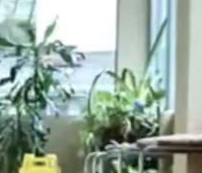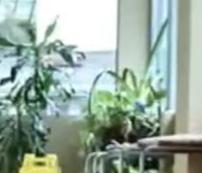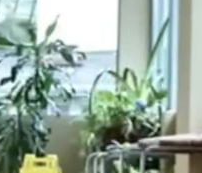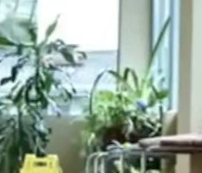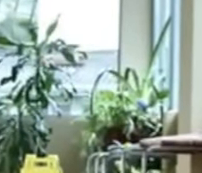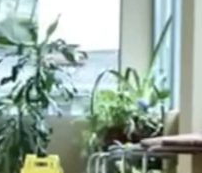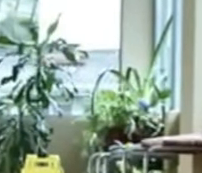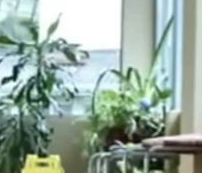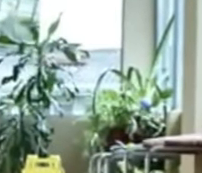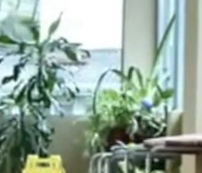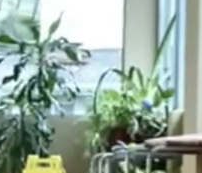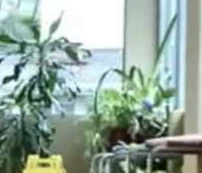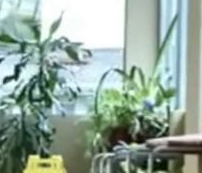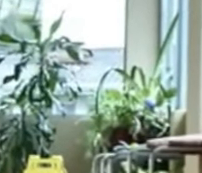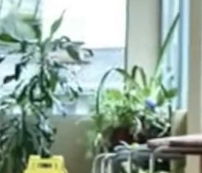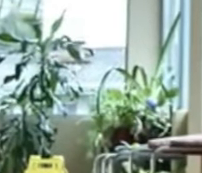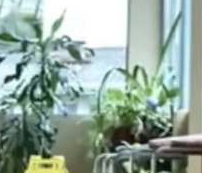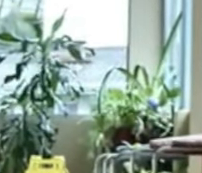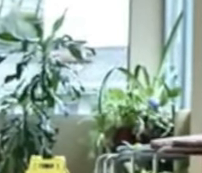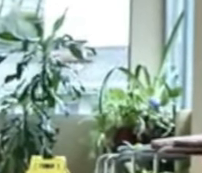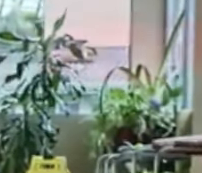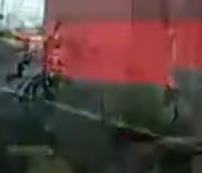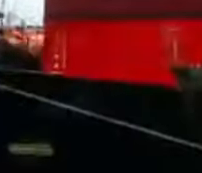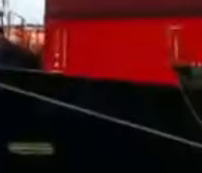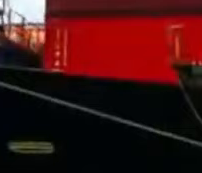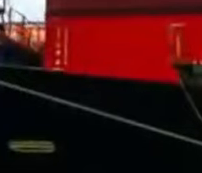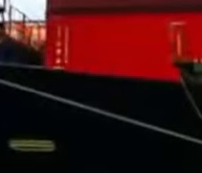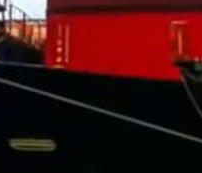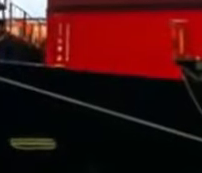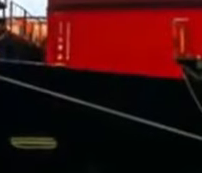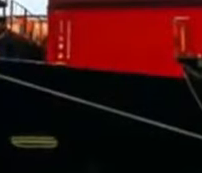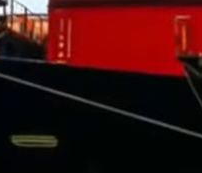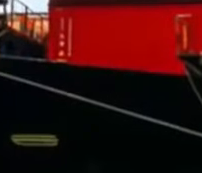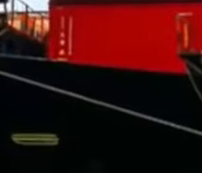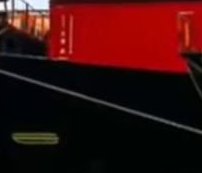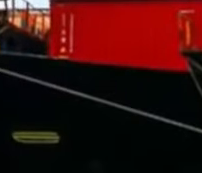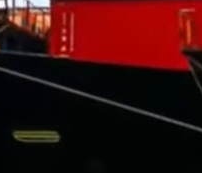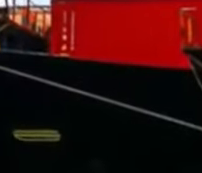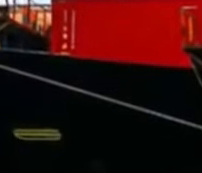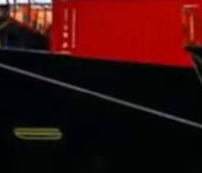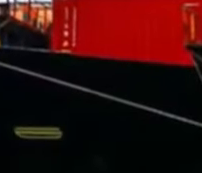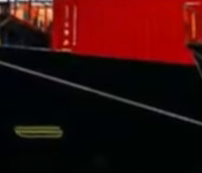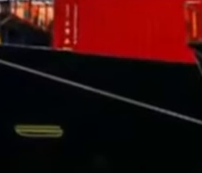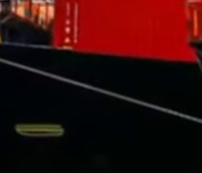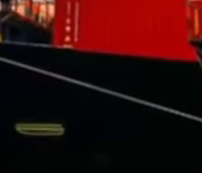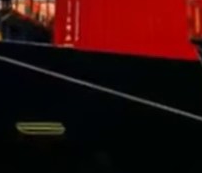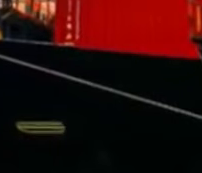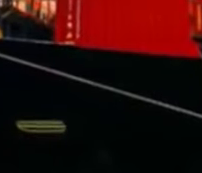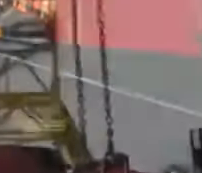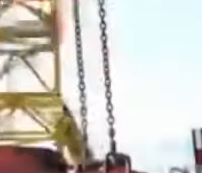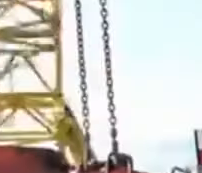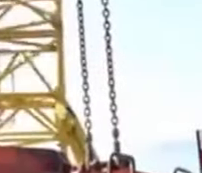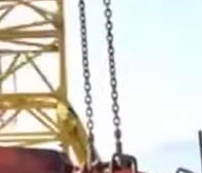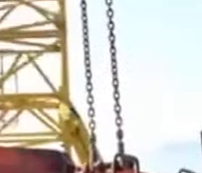una reducción de los costos del aseguramiento cuando los sistemas de seguros otorgan incentivos a las empresas que toman medidas de prevención de seguridad y salud en el